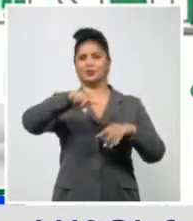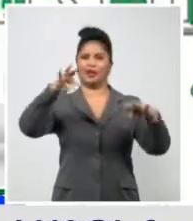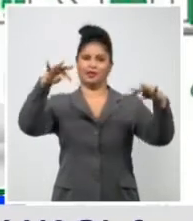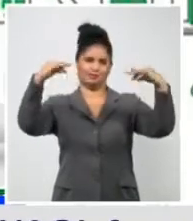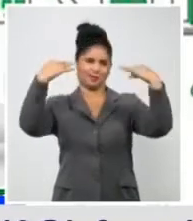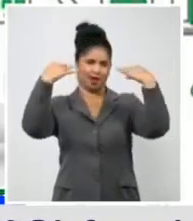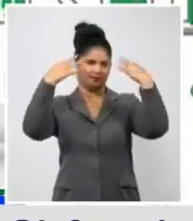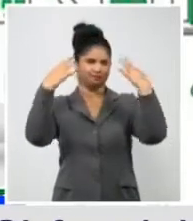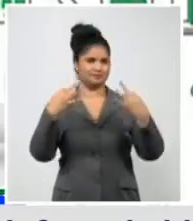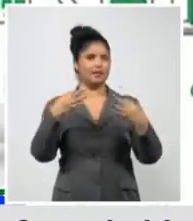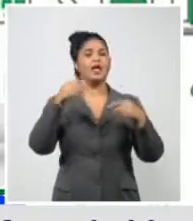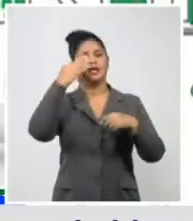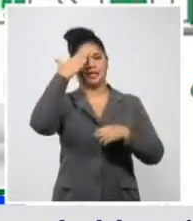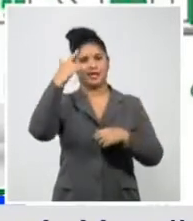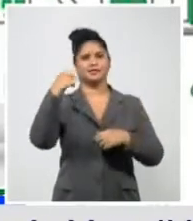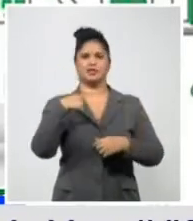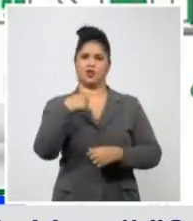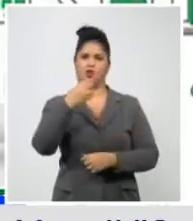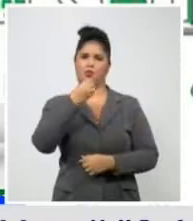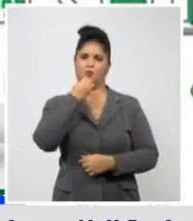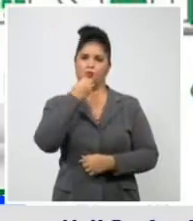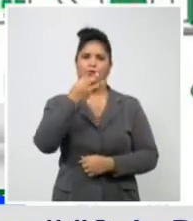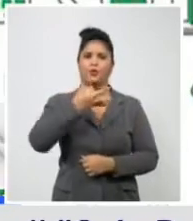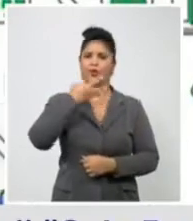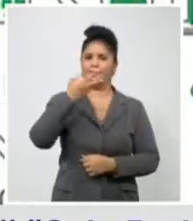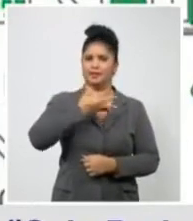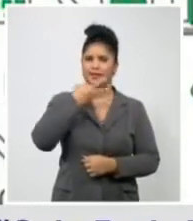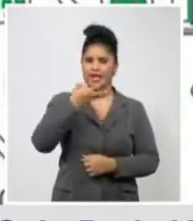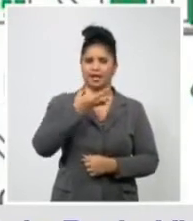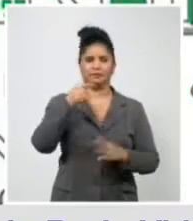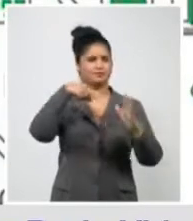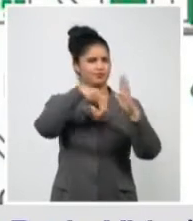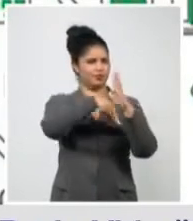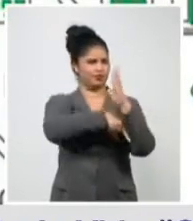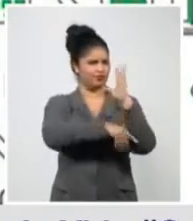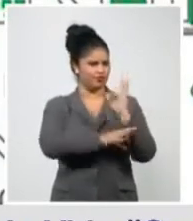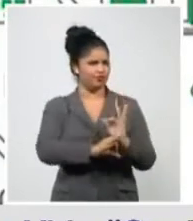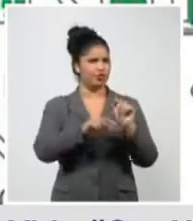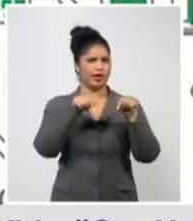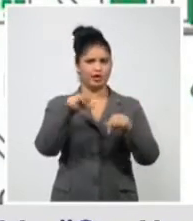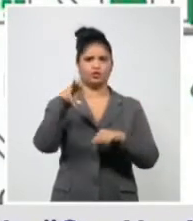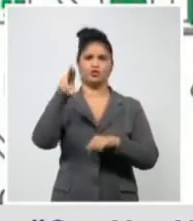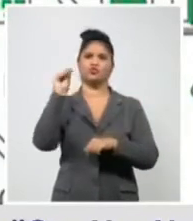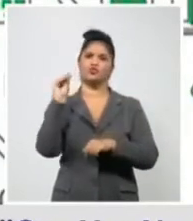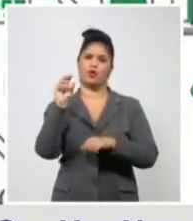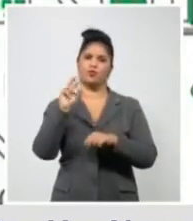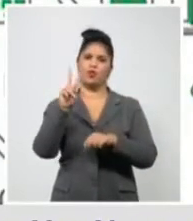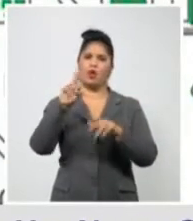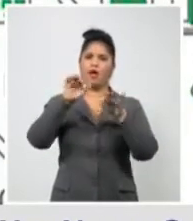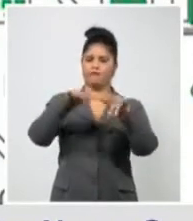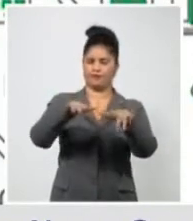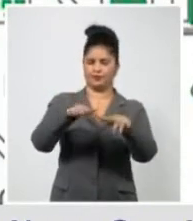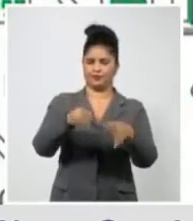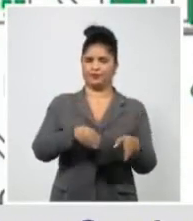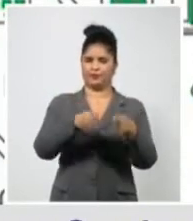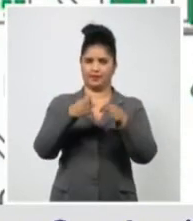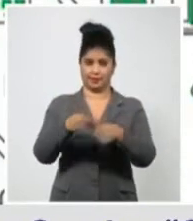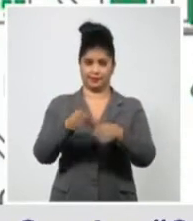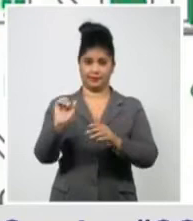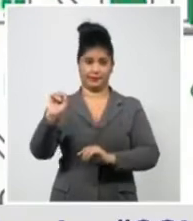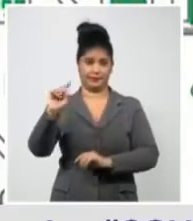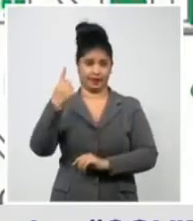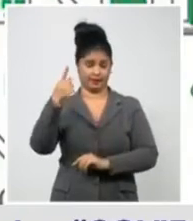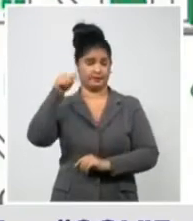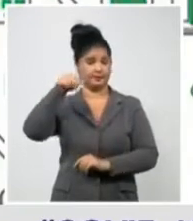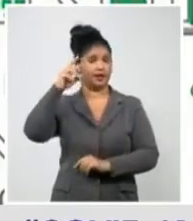un poquito sobre las nuevas variantes de SARS-CoV-2. Primero vamos a hacer un recordatorio. Estamos hablando del